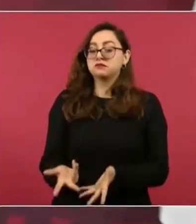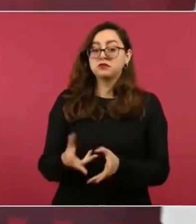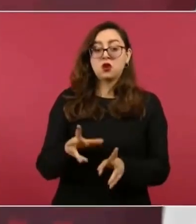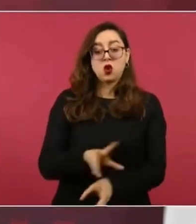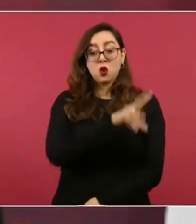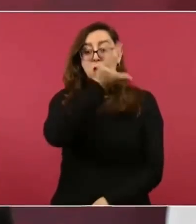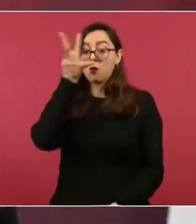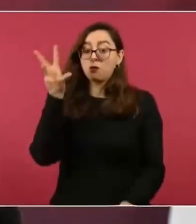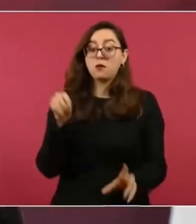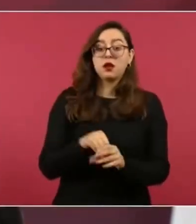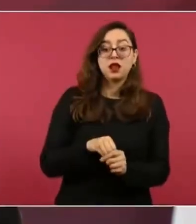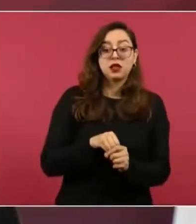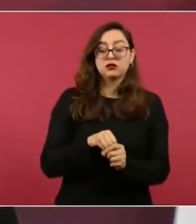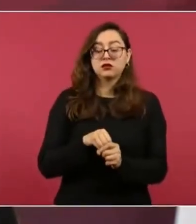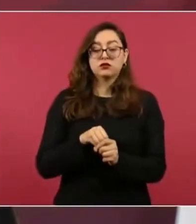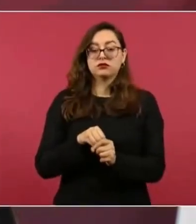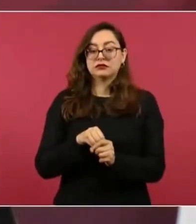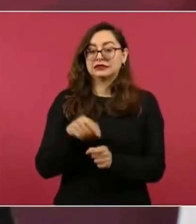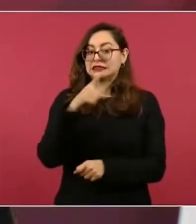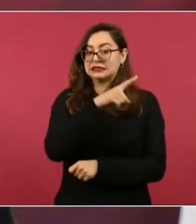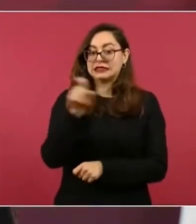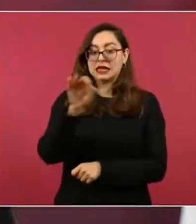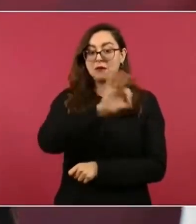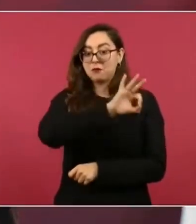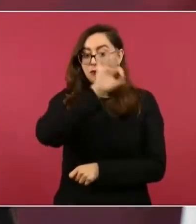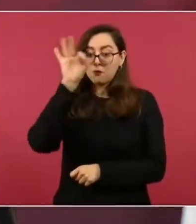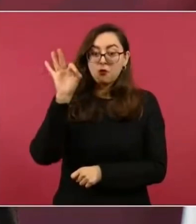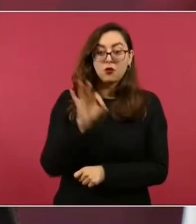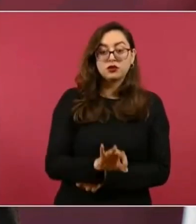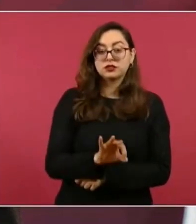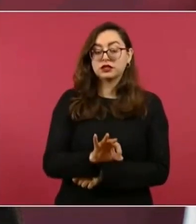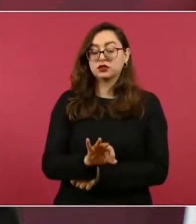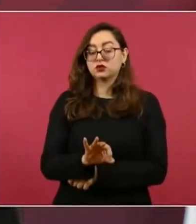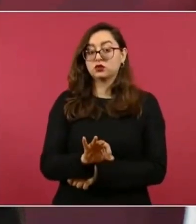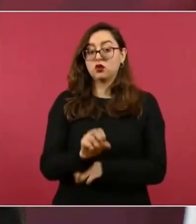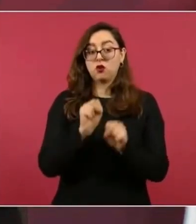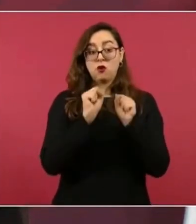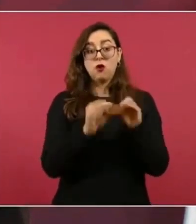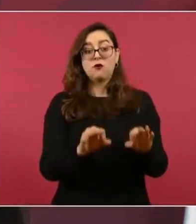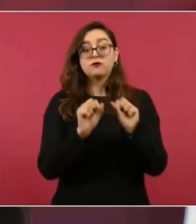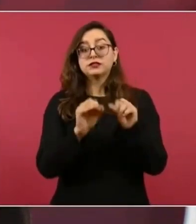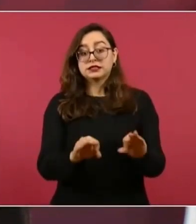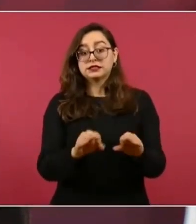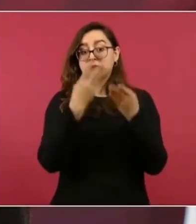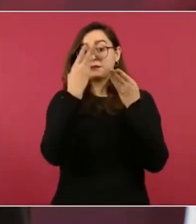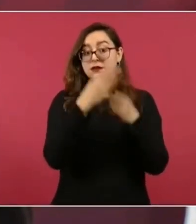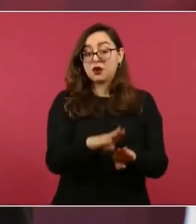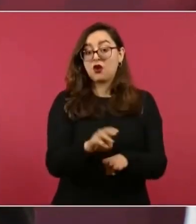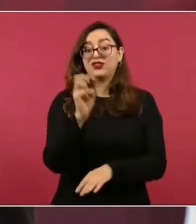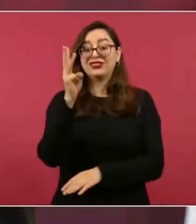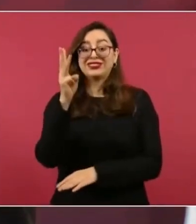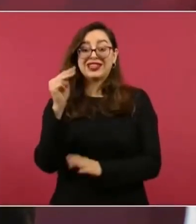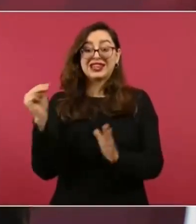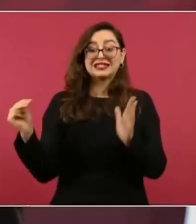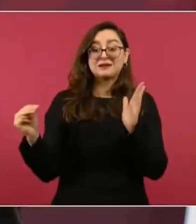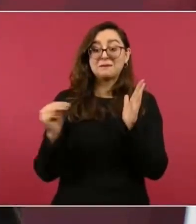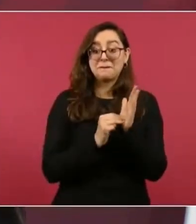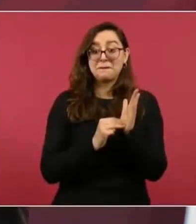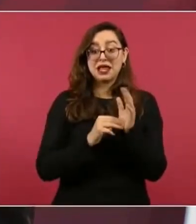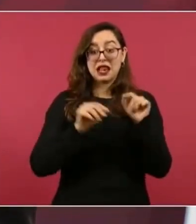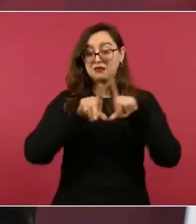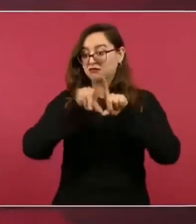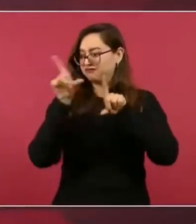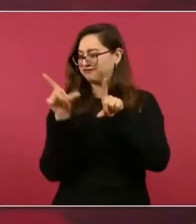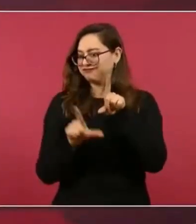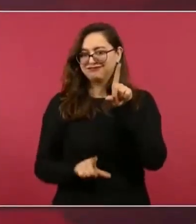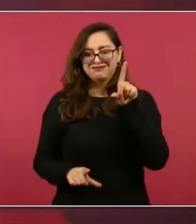sucursales, alrededor de tres mil sucursales, va a ser el Banco con